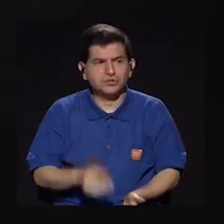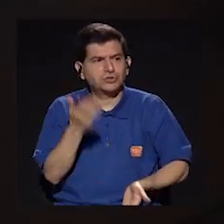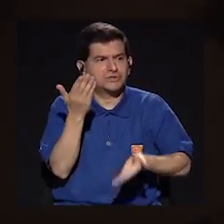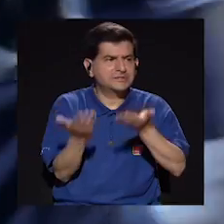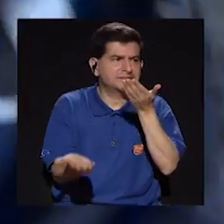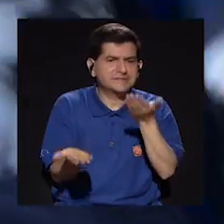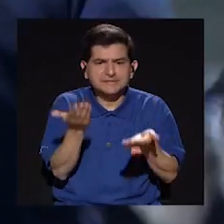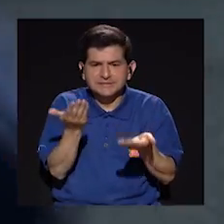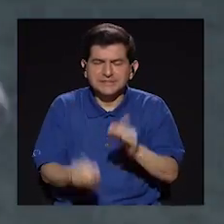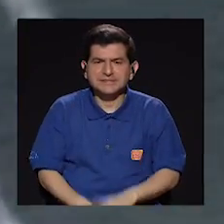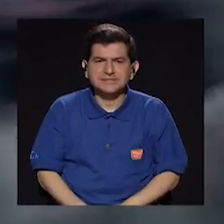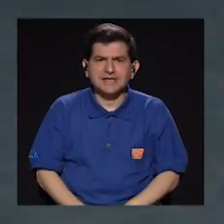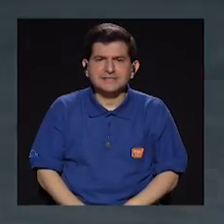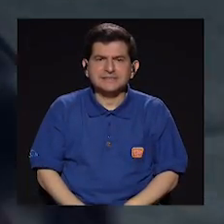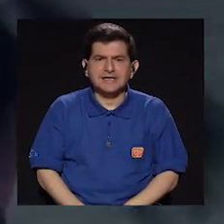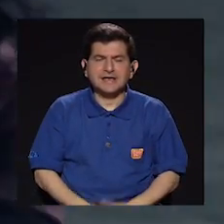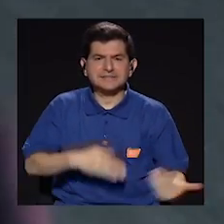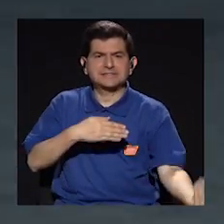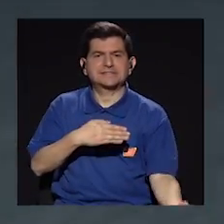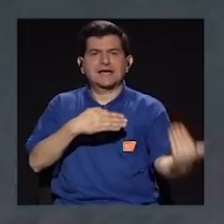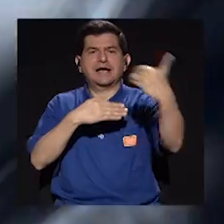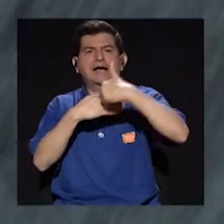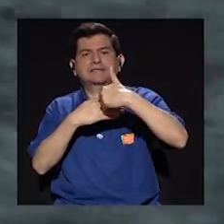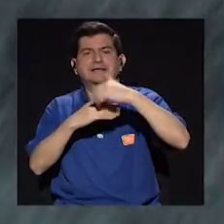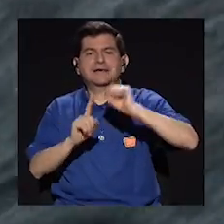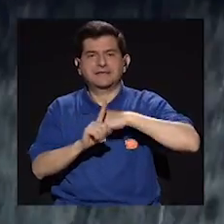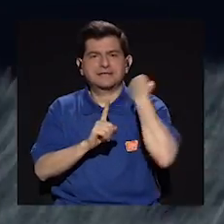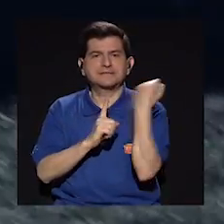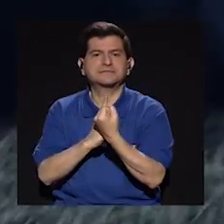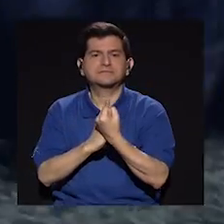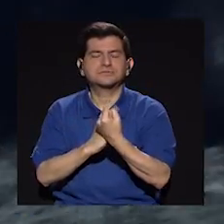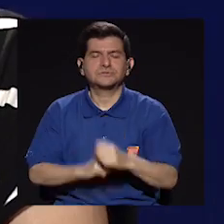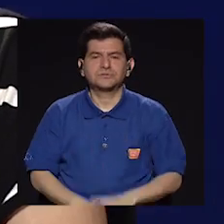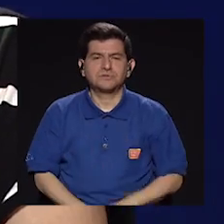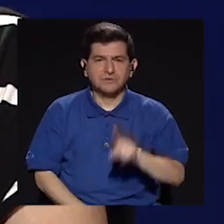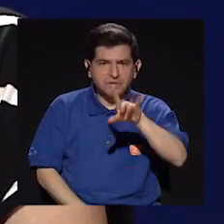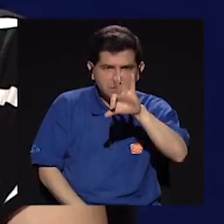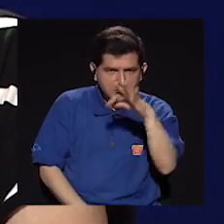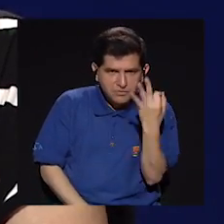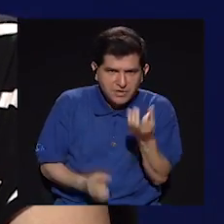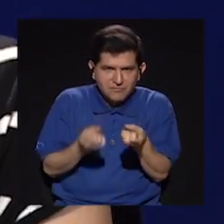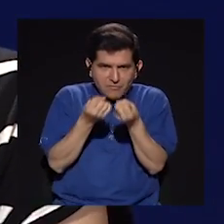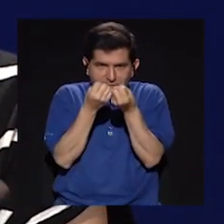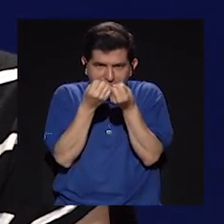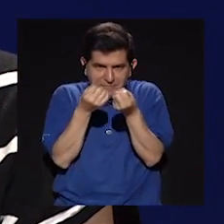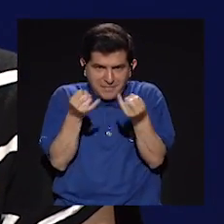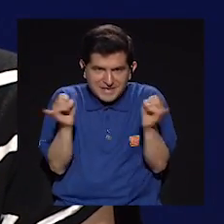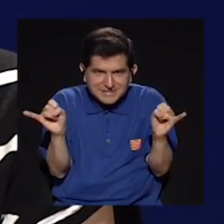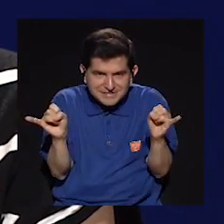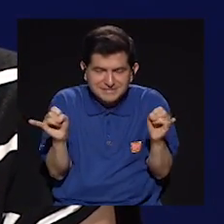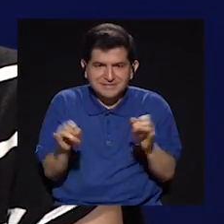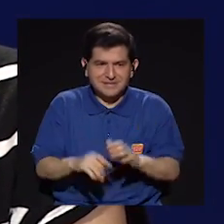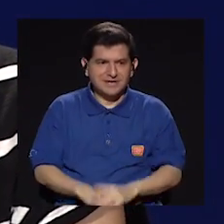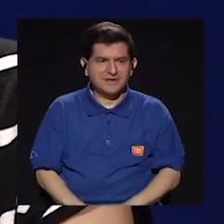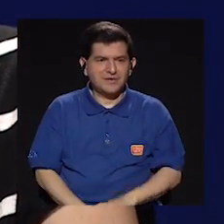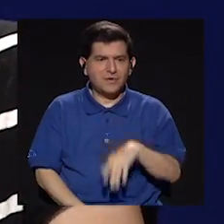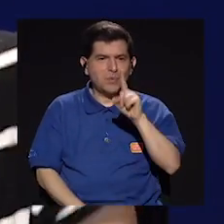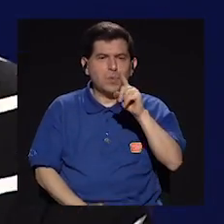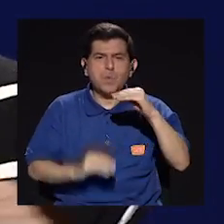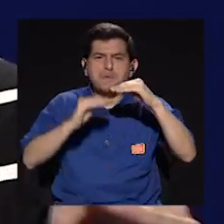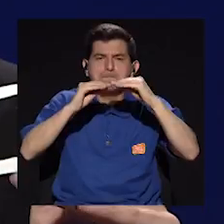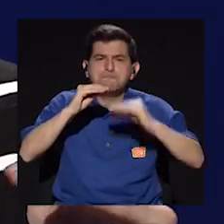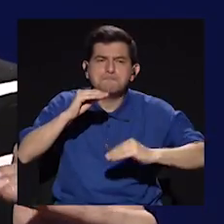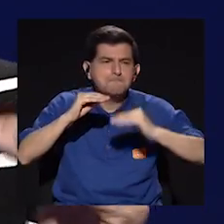es un poco para atentar contra esto. Y, de alguna manera, sin la, sin un,